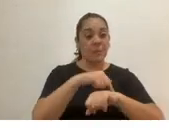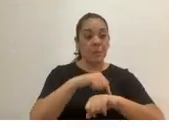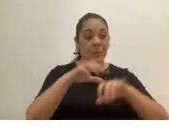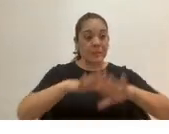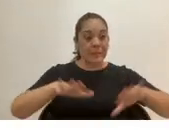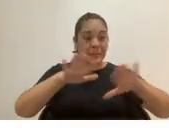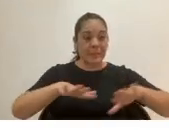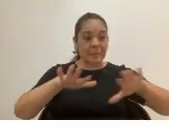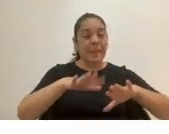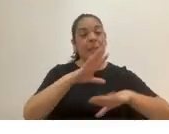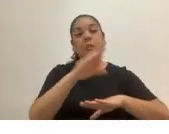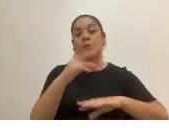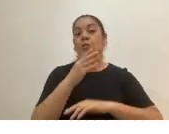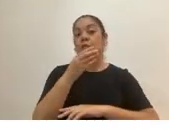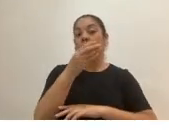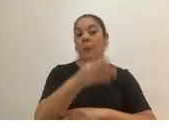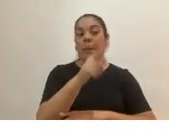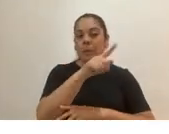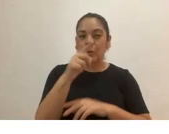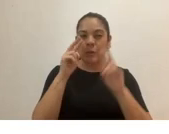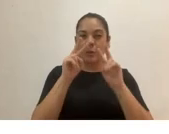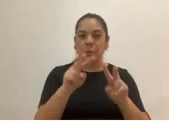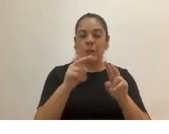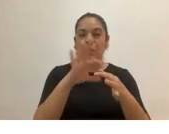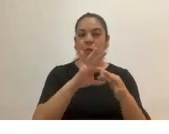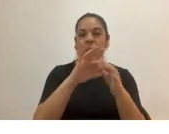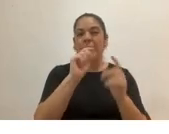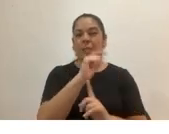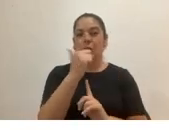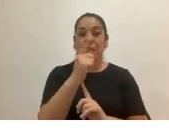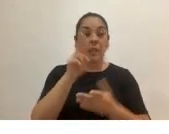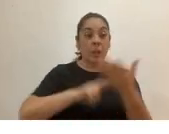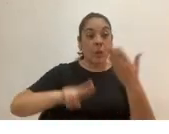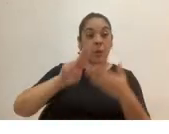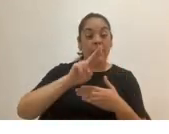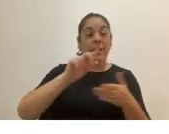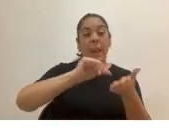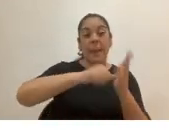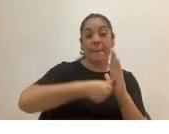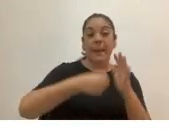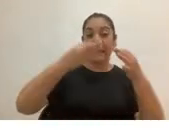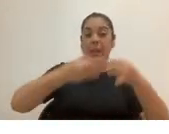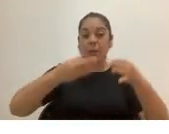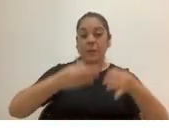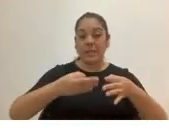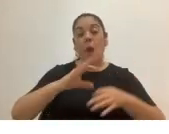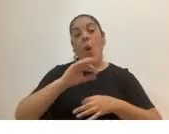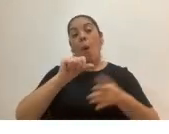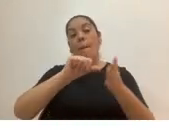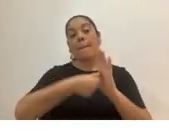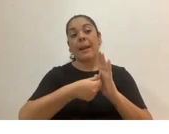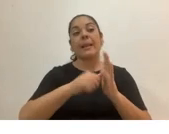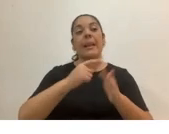recomendamos seguirnos en nuestras redes sociales de la universidad Castro Carazo la página oficial o bien en la página de